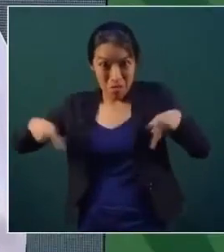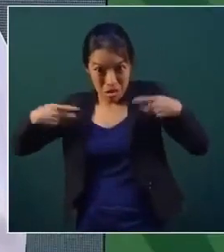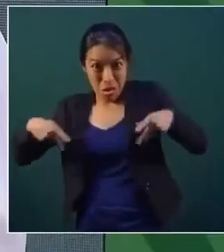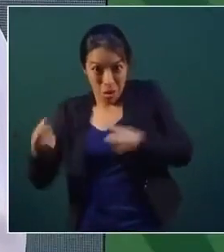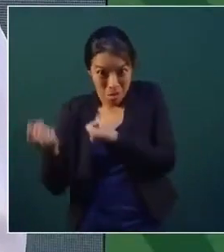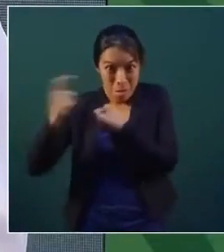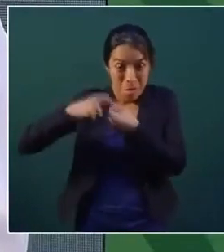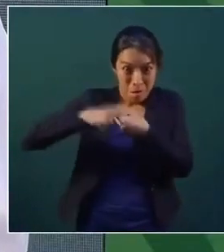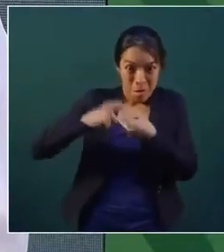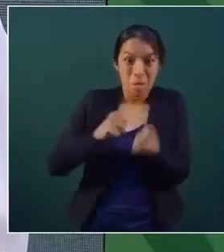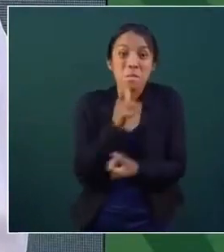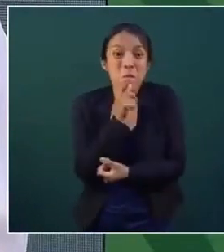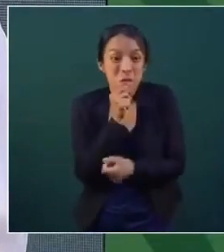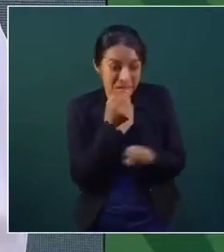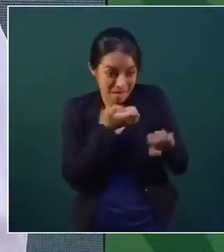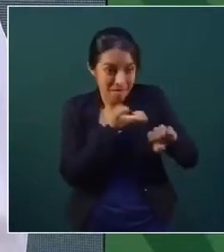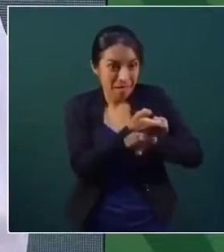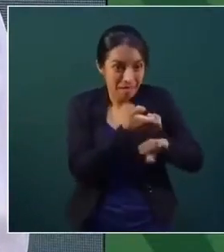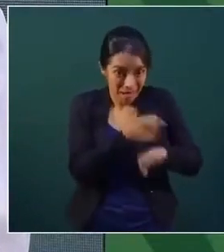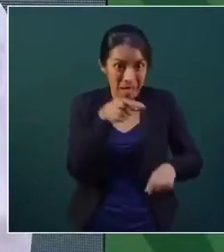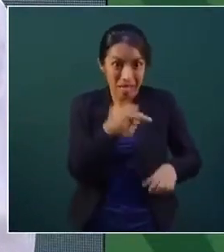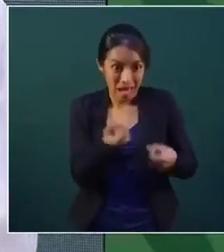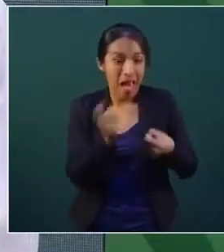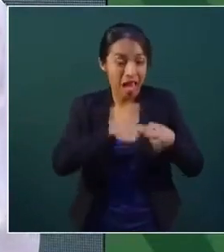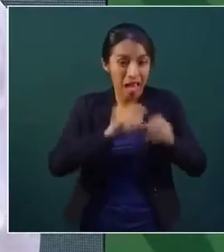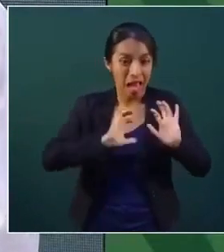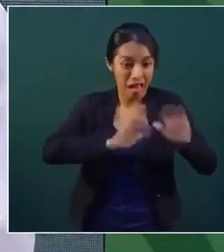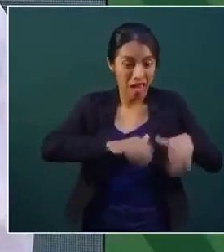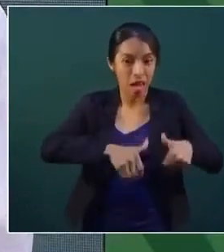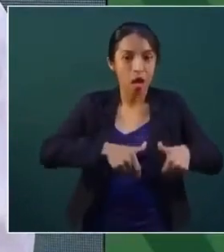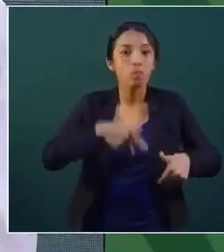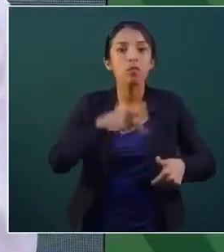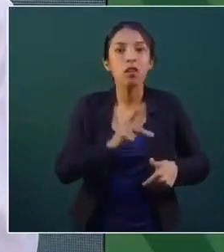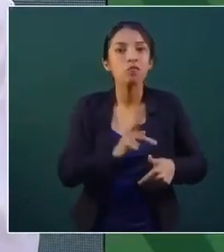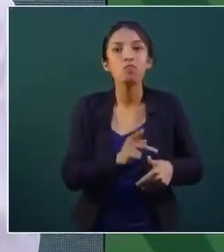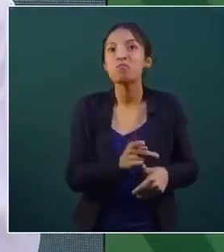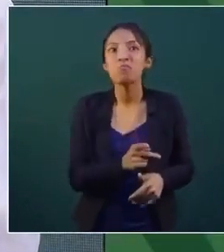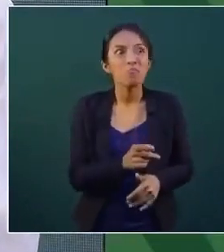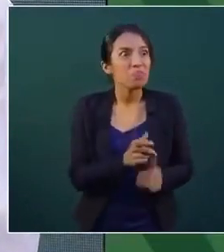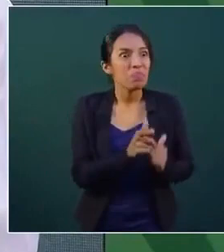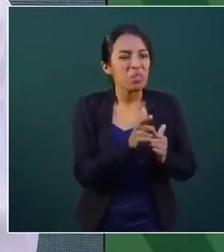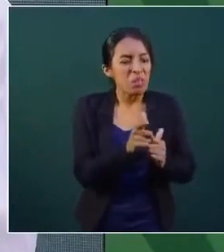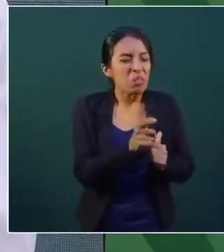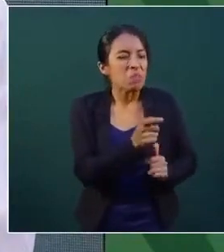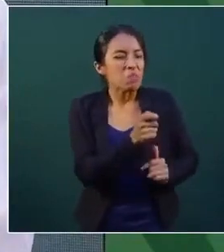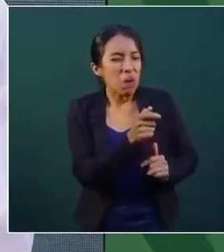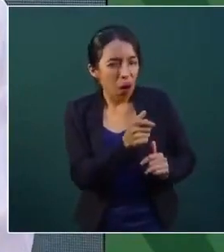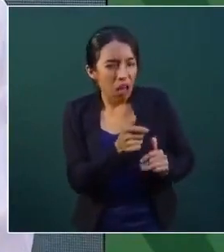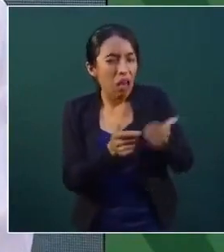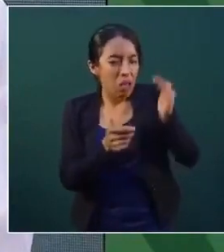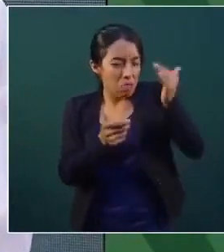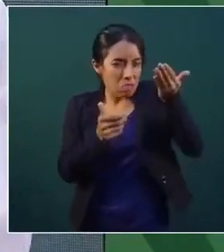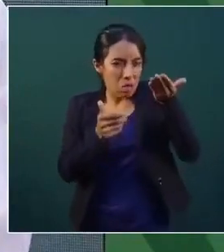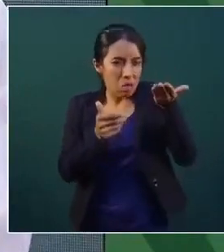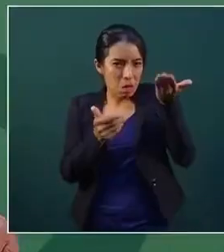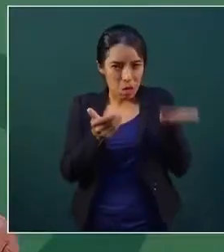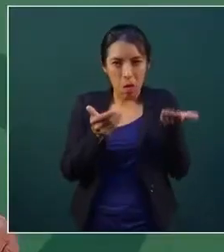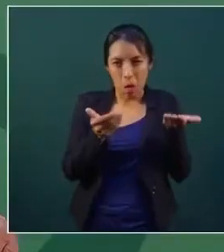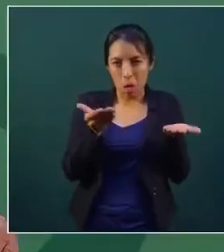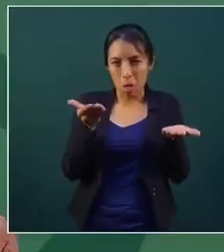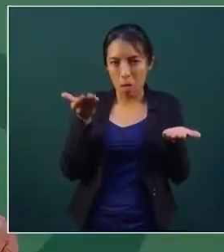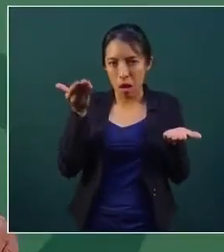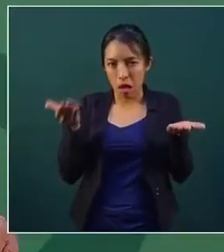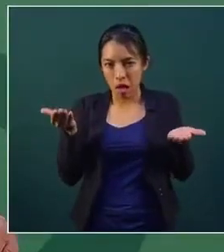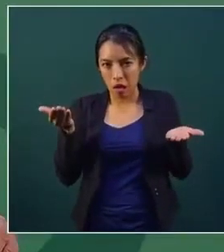a la policía estatal en Veracruz, siguen siendo menos que el número de